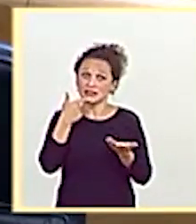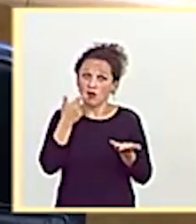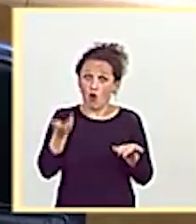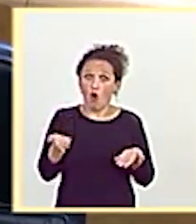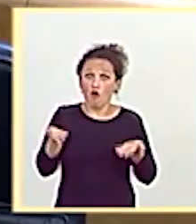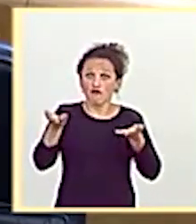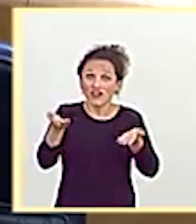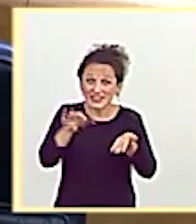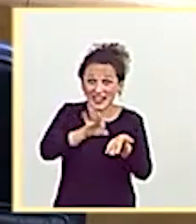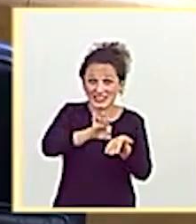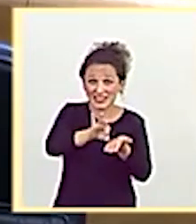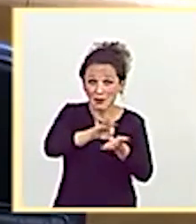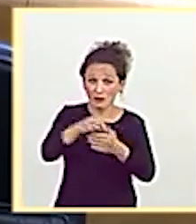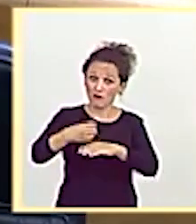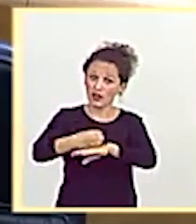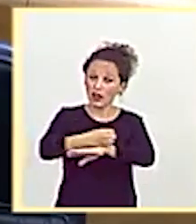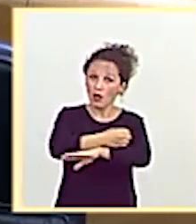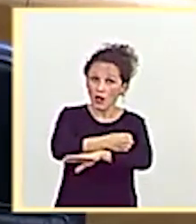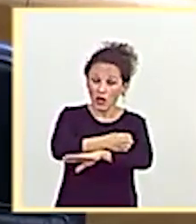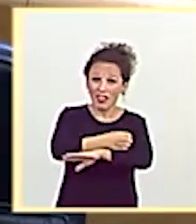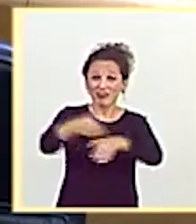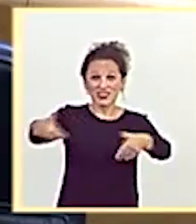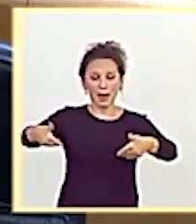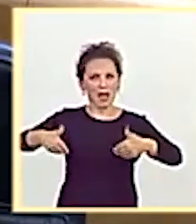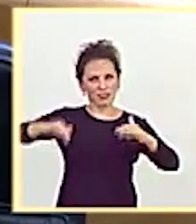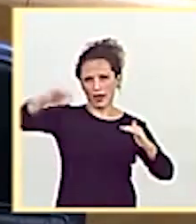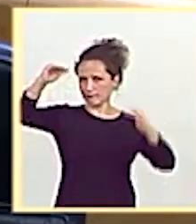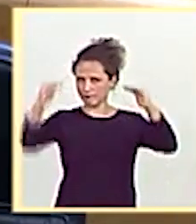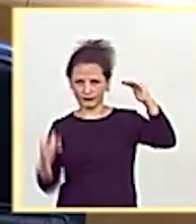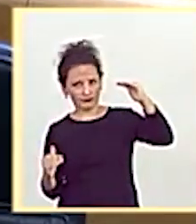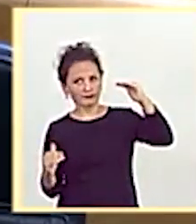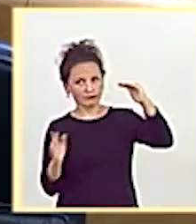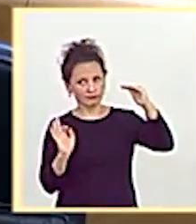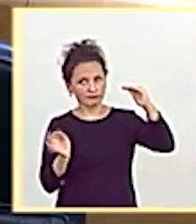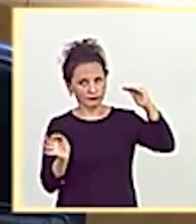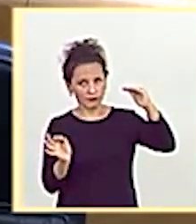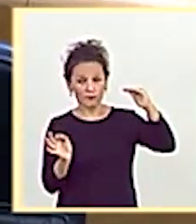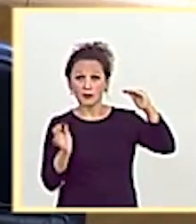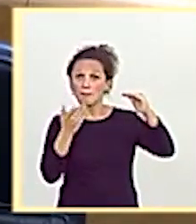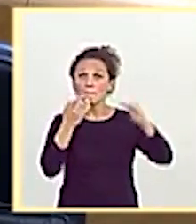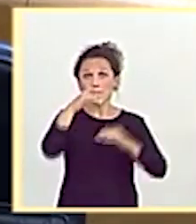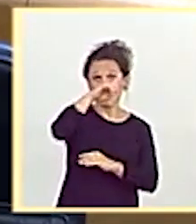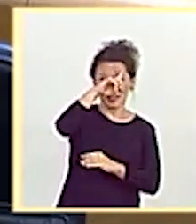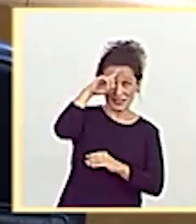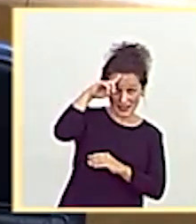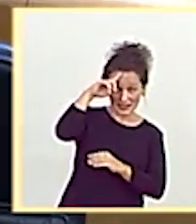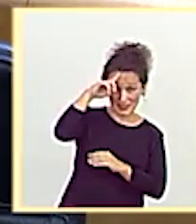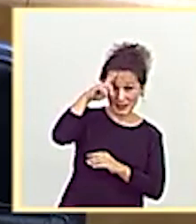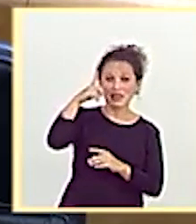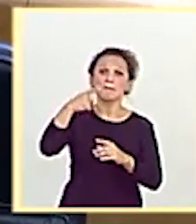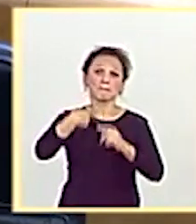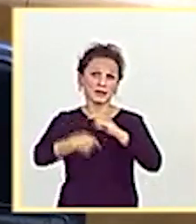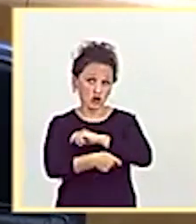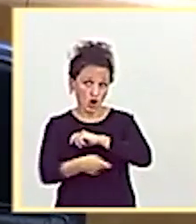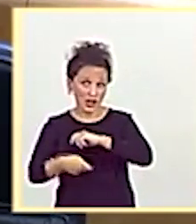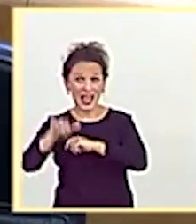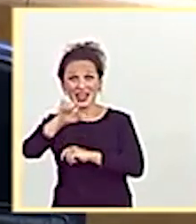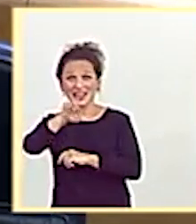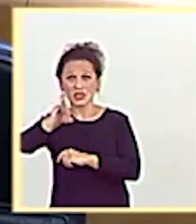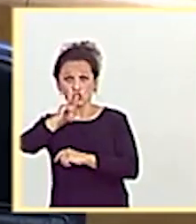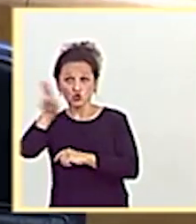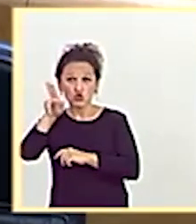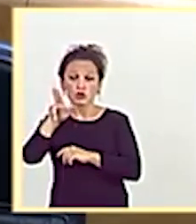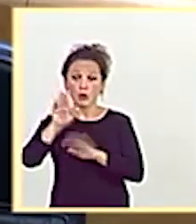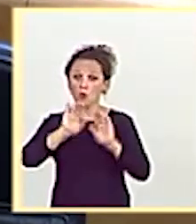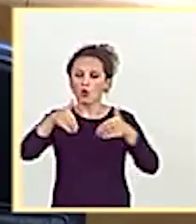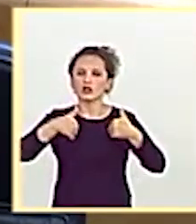están claramente muy por debajo de la demanda. La relación de media distancia Madrid-Vitoria-Irún está restituida al 77%